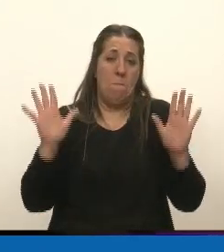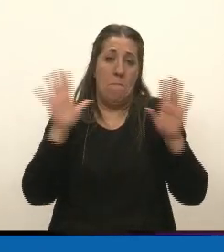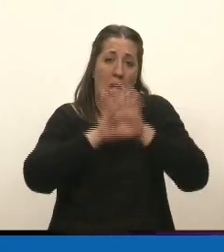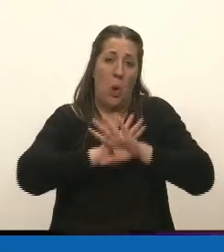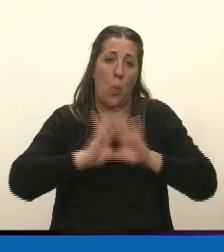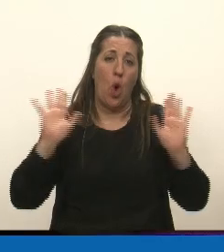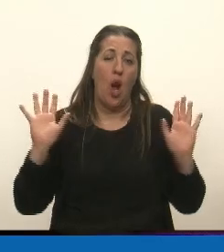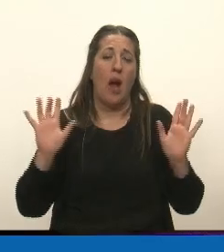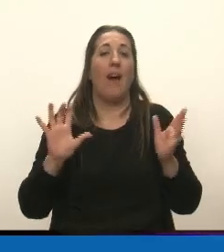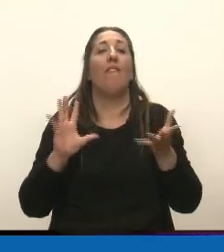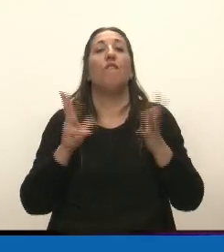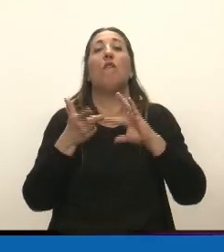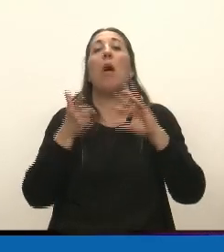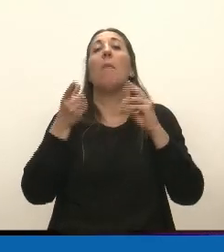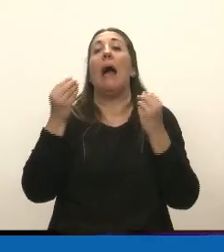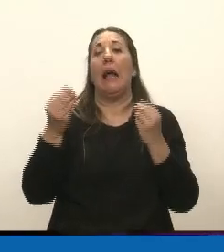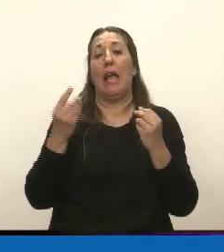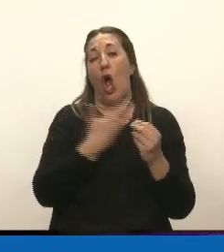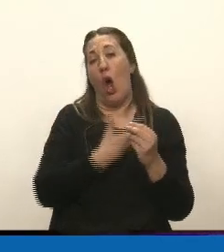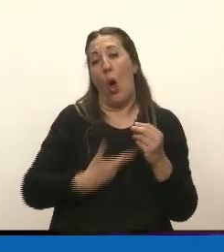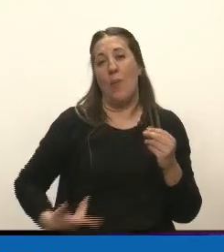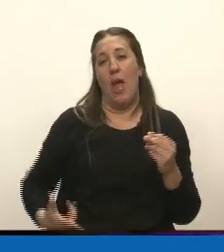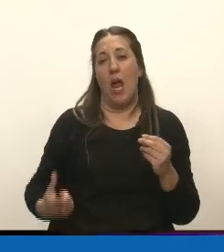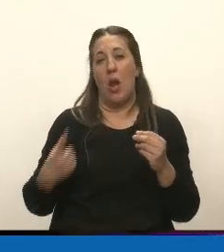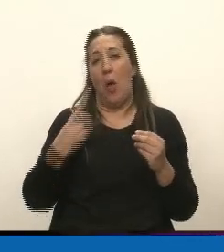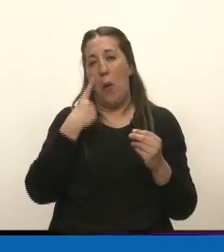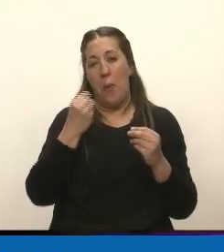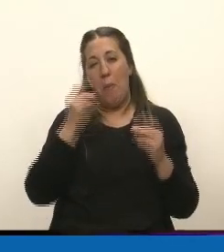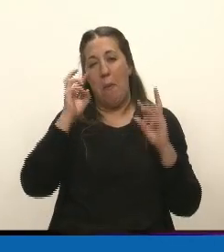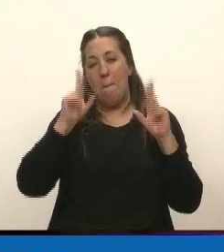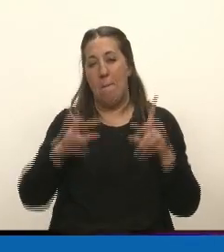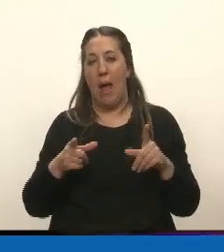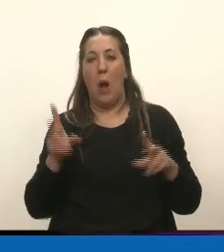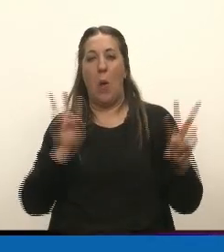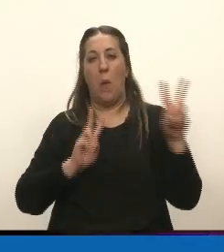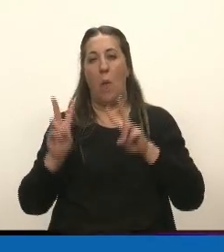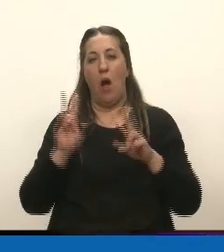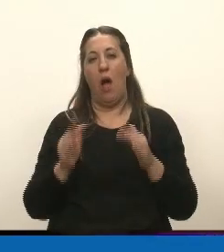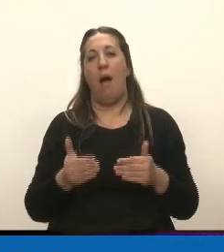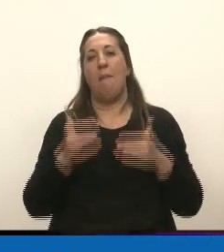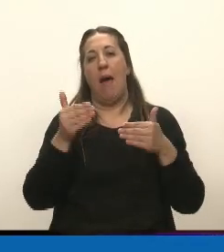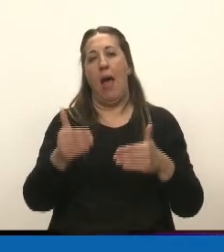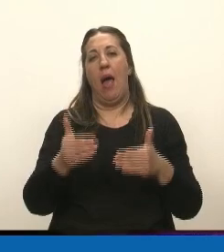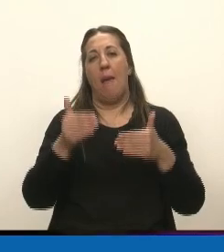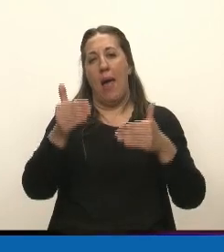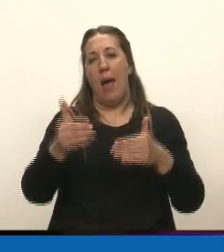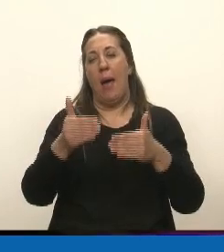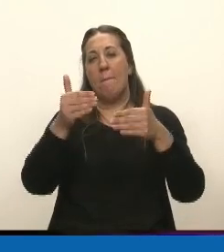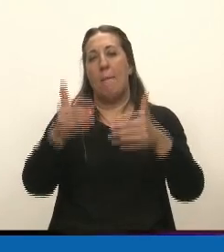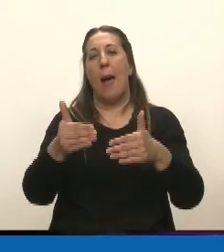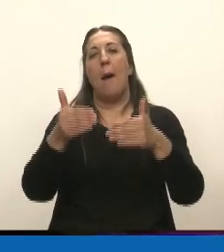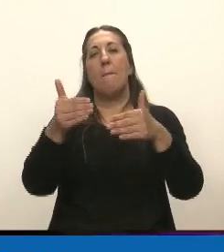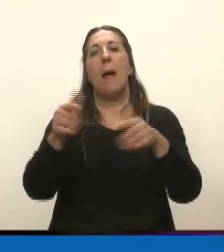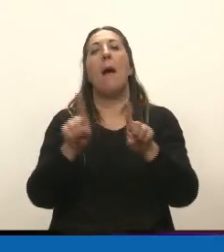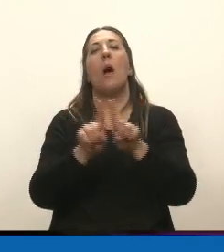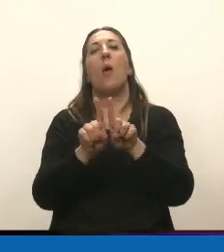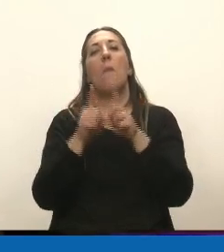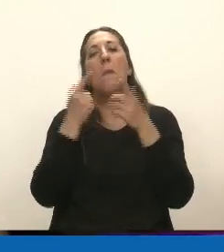una estrategia del gobierno para dilatar la remisión de los fondos. Pero